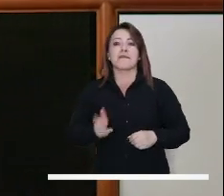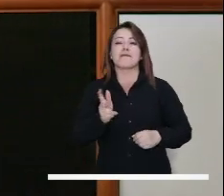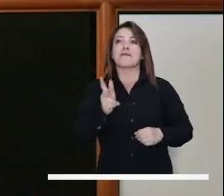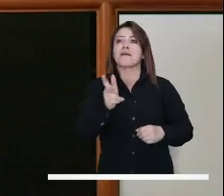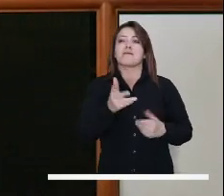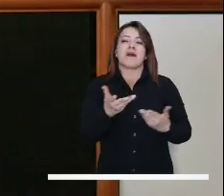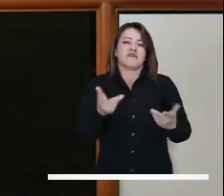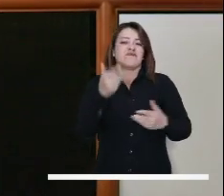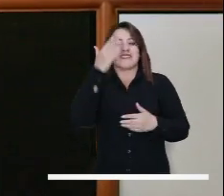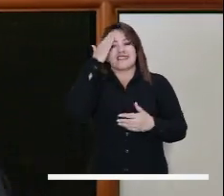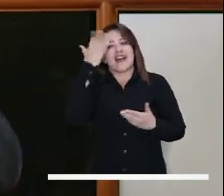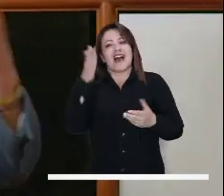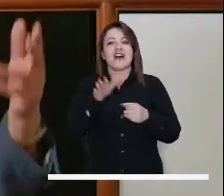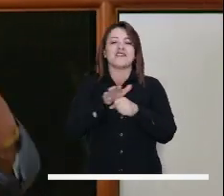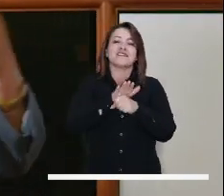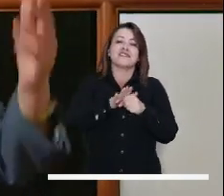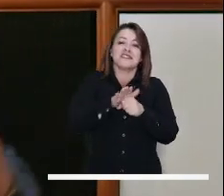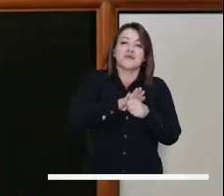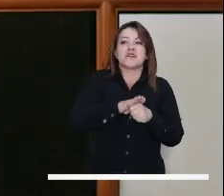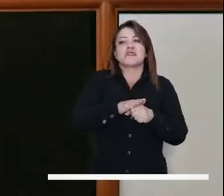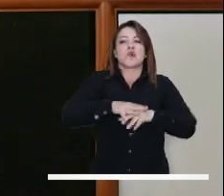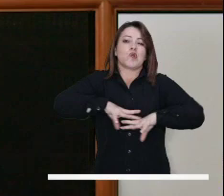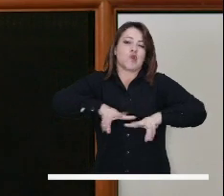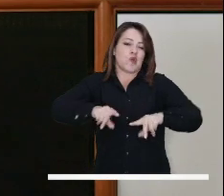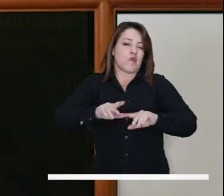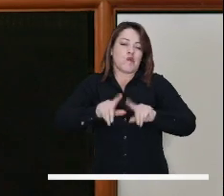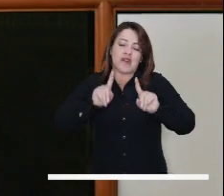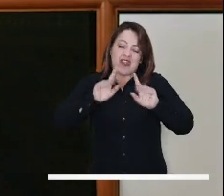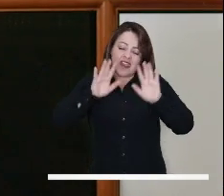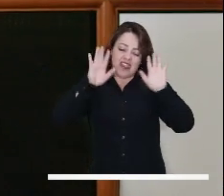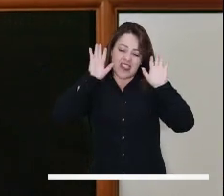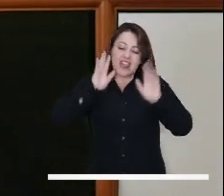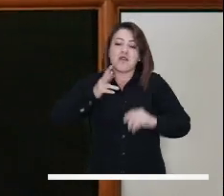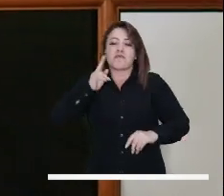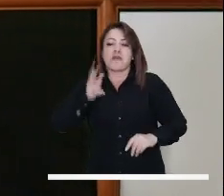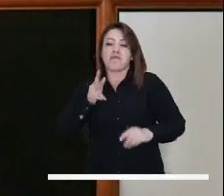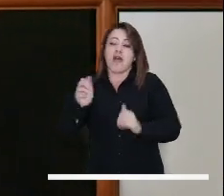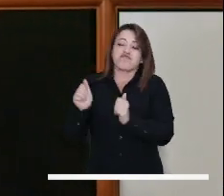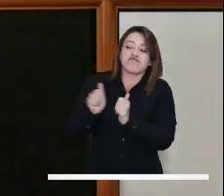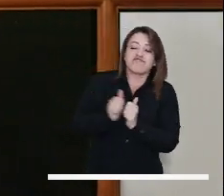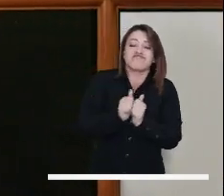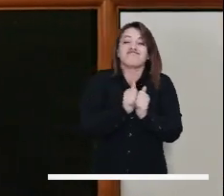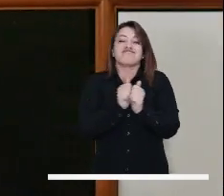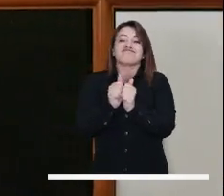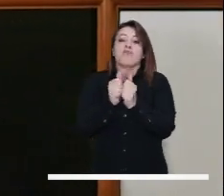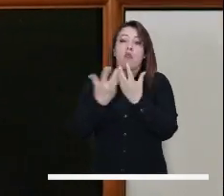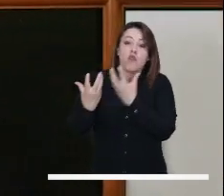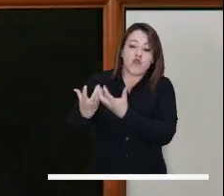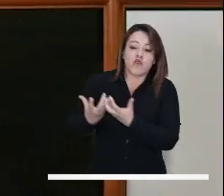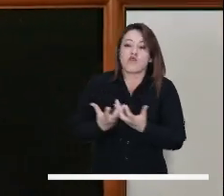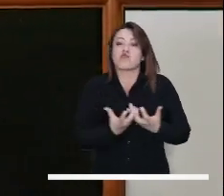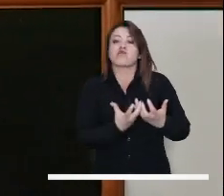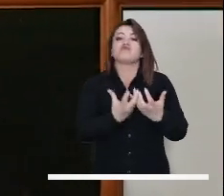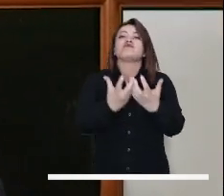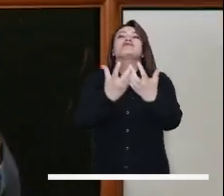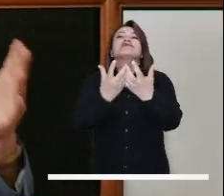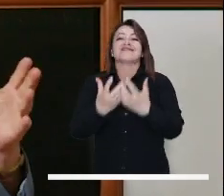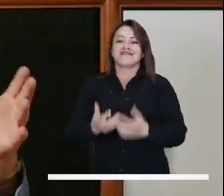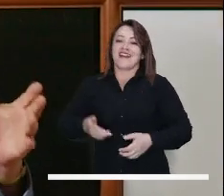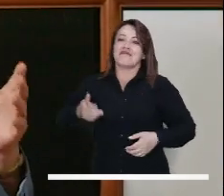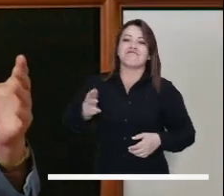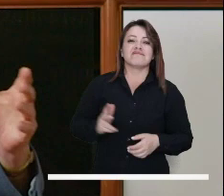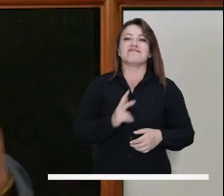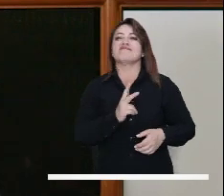absoluta seguridad que en medio de toda esta circunstancia de la inseguridad, pero si caminamos juntos, en